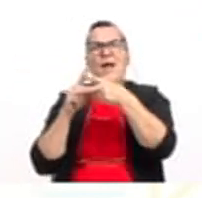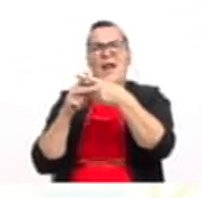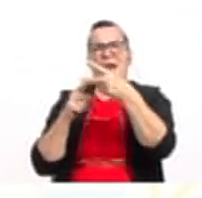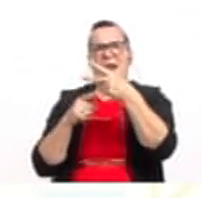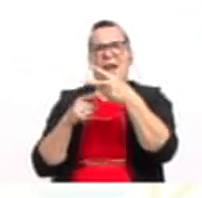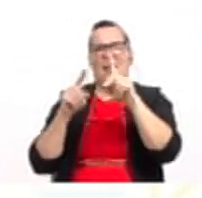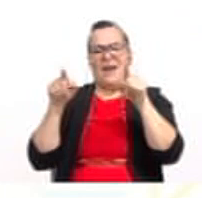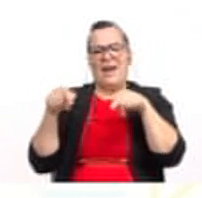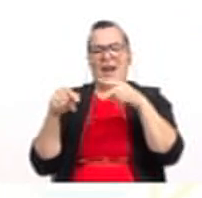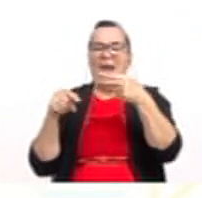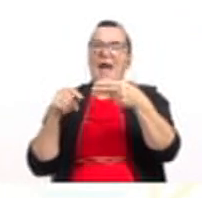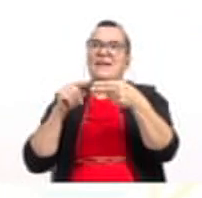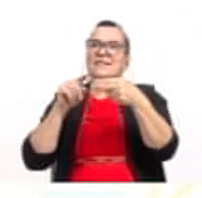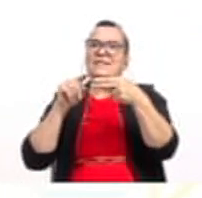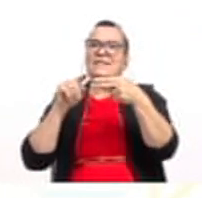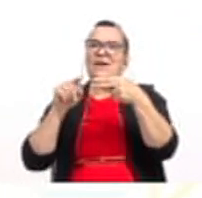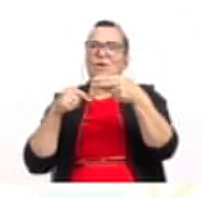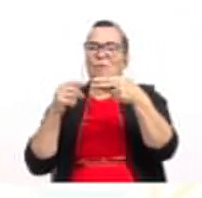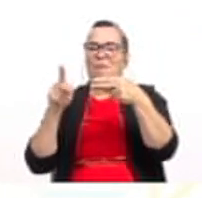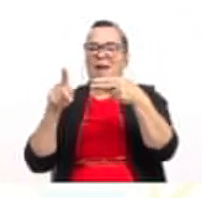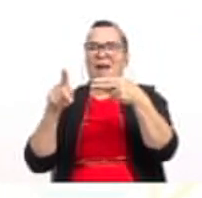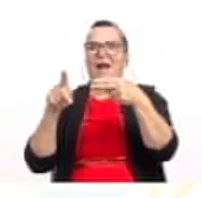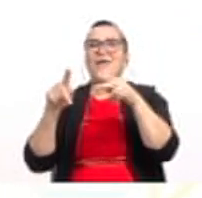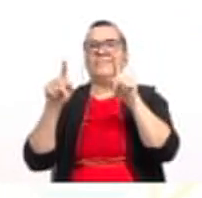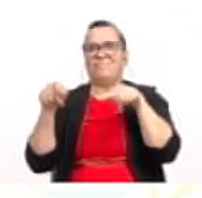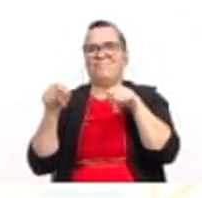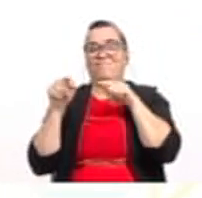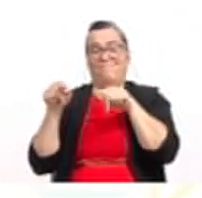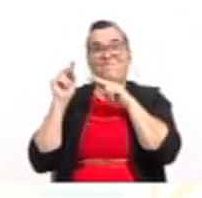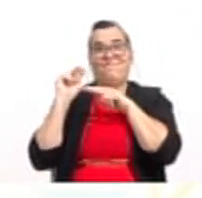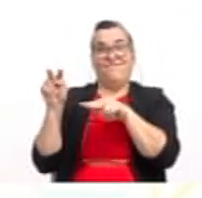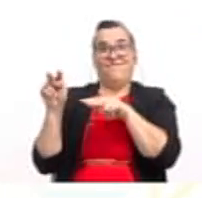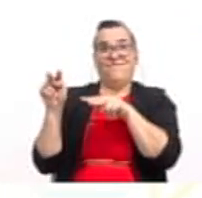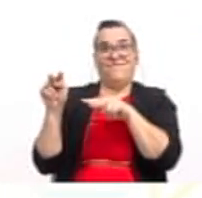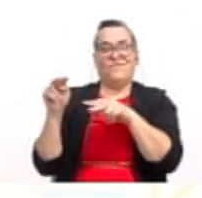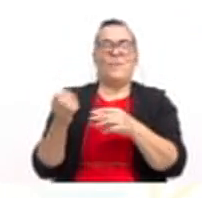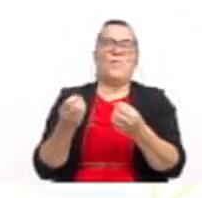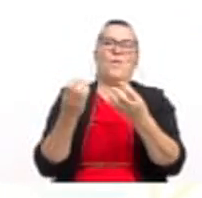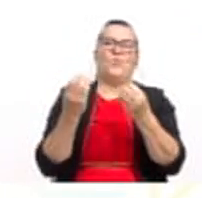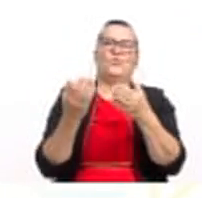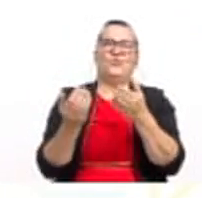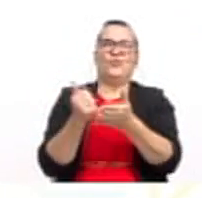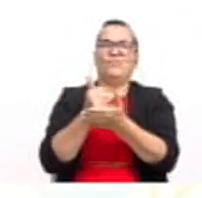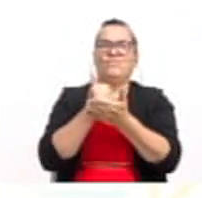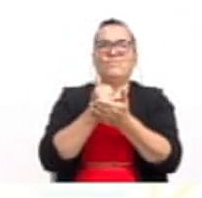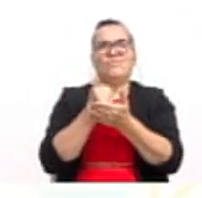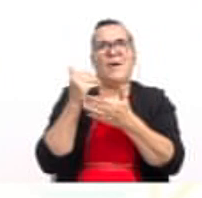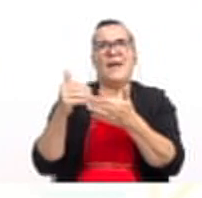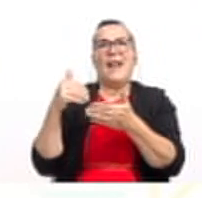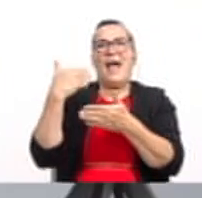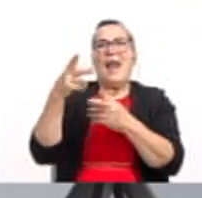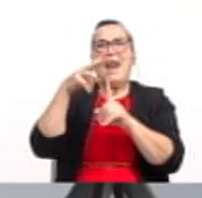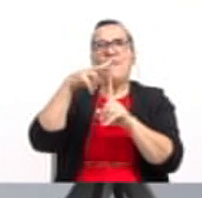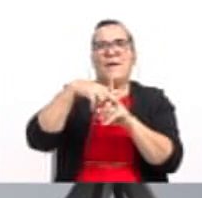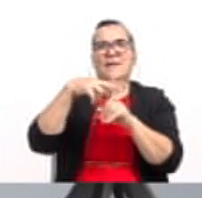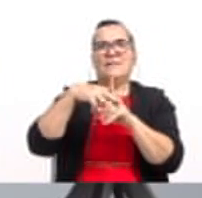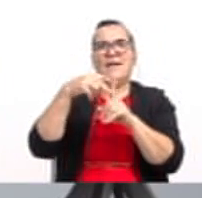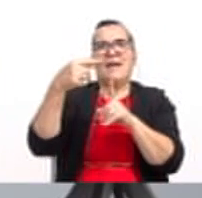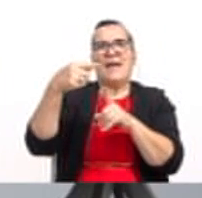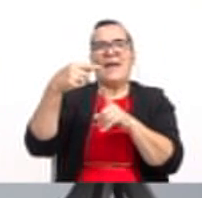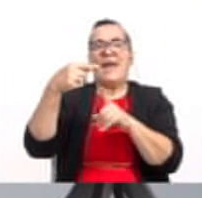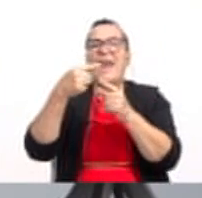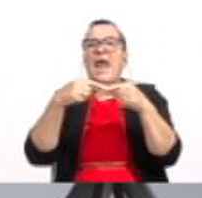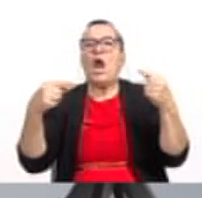h, k. ¿Lo vieron? Le voy a pedir a producción que nos ayude para poder pasar a la aplicación de GeoGebra.